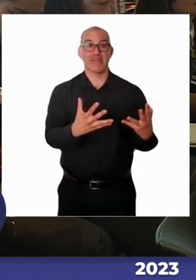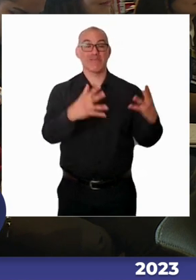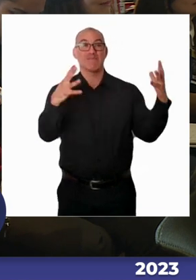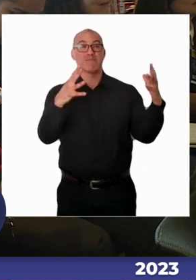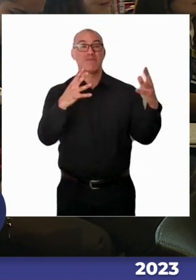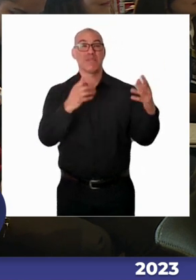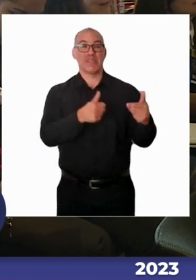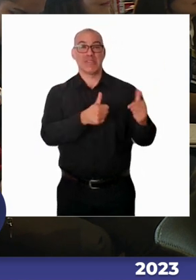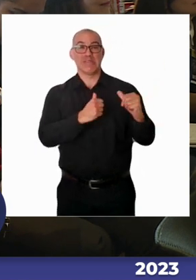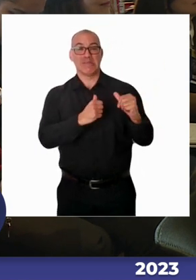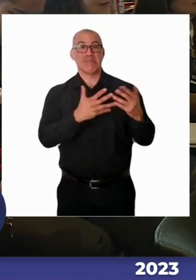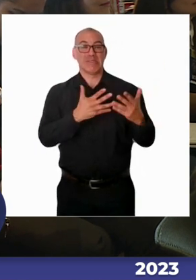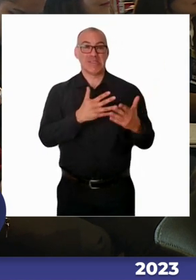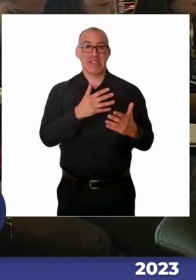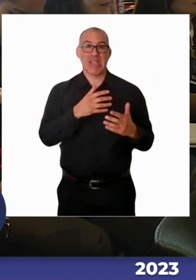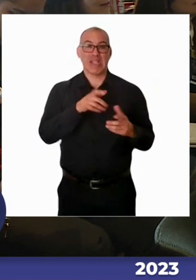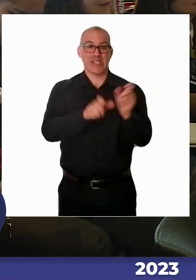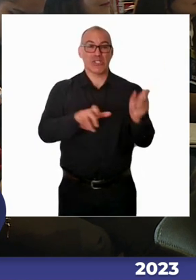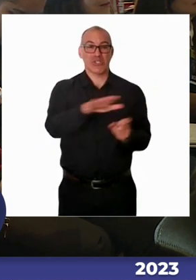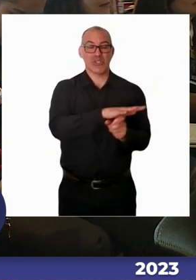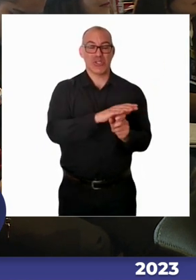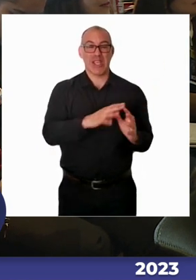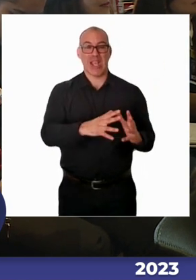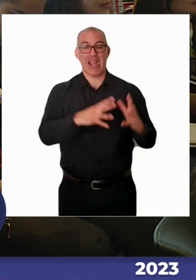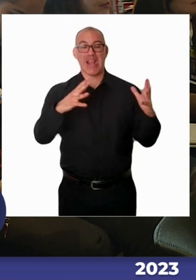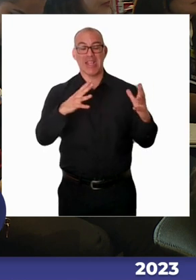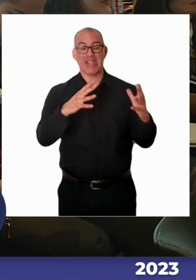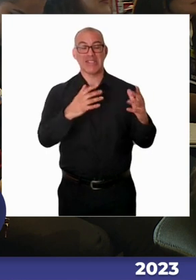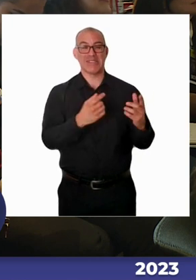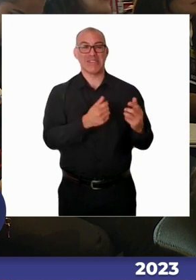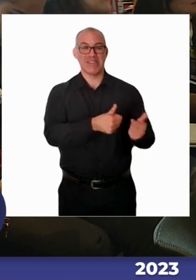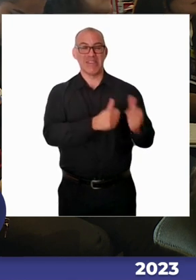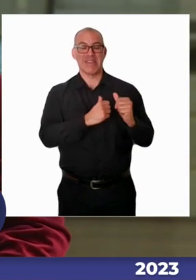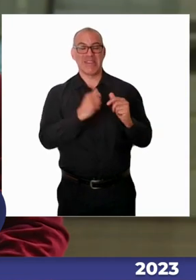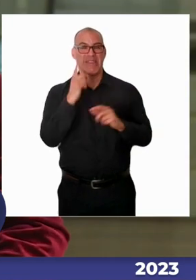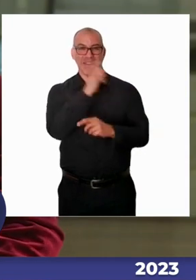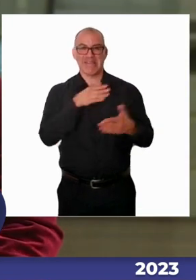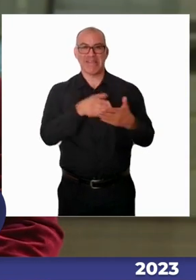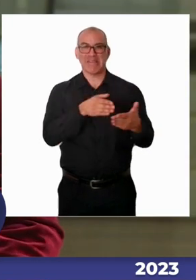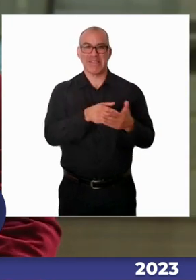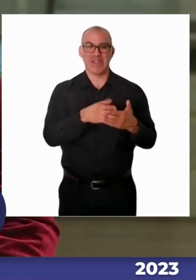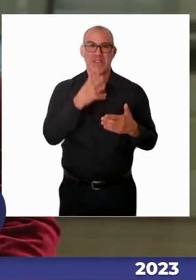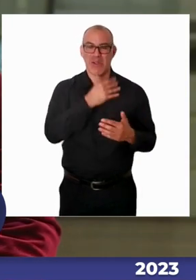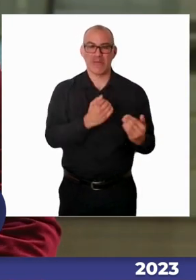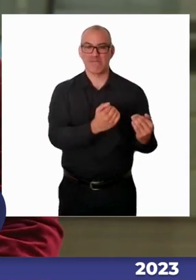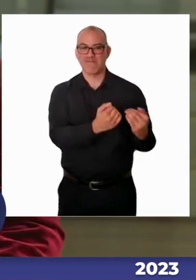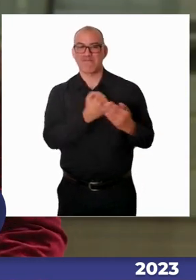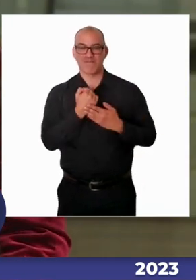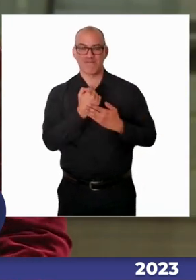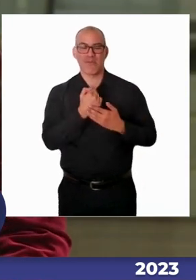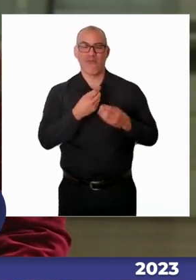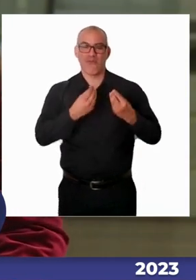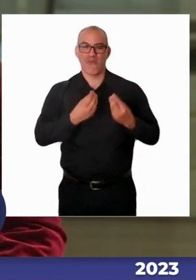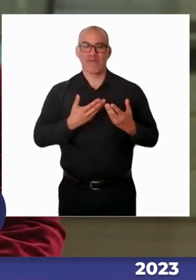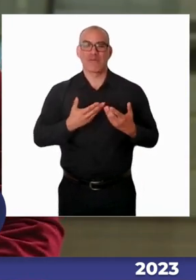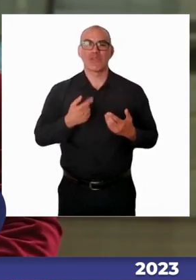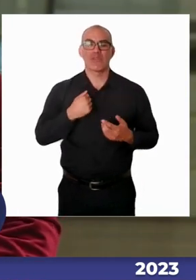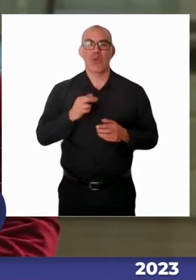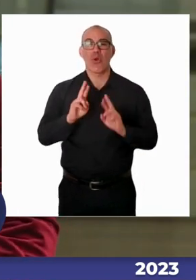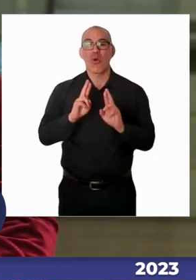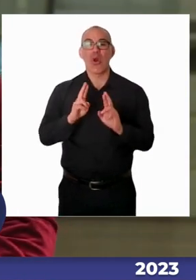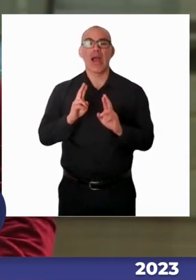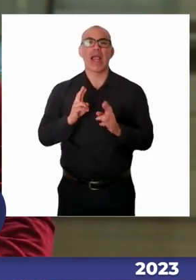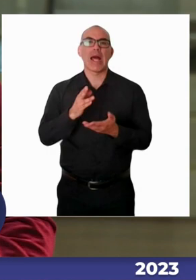que eso. Esperemos que las cosas maticen en un futuro con estos cambios de paradigma, que espero que cuando